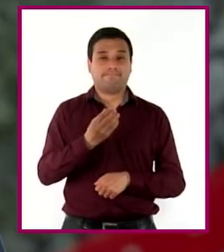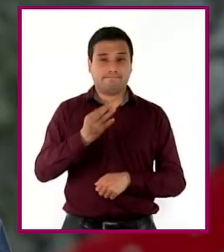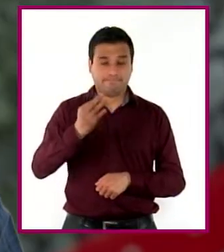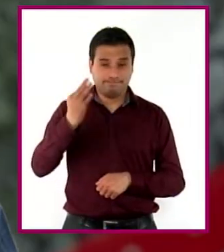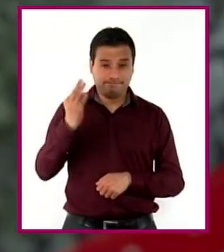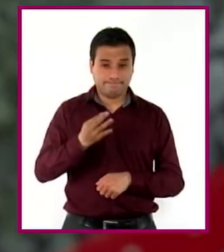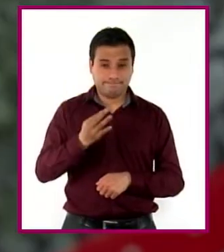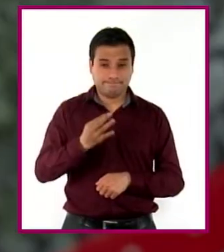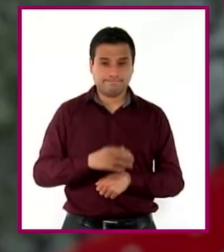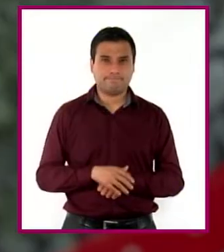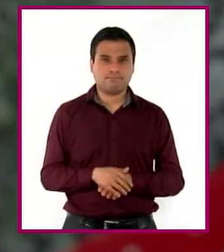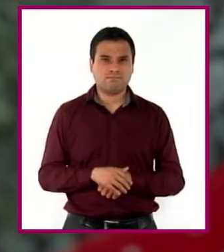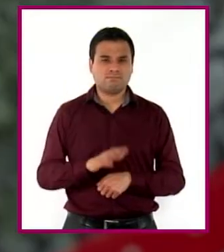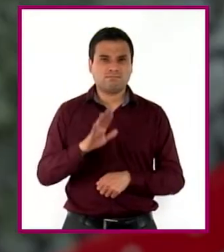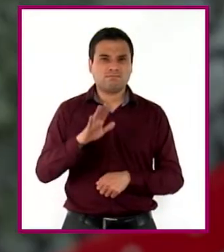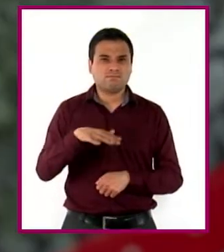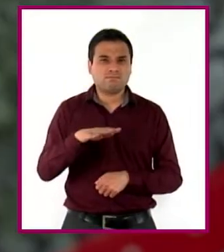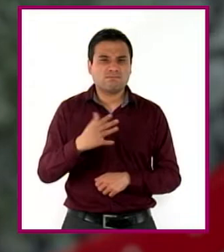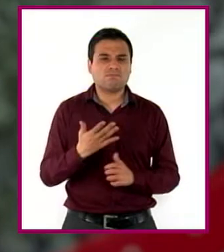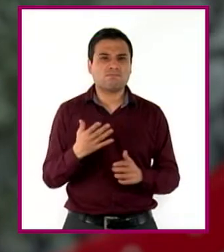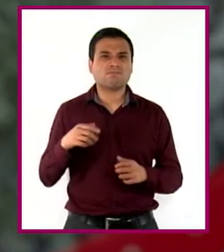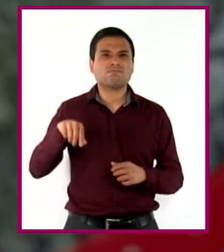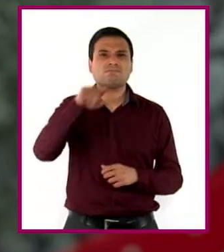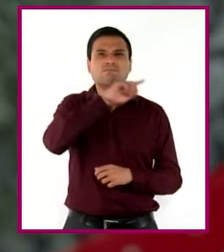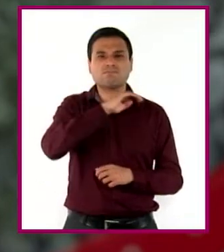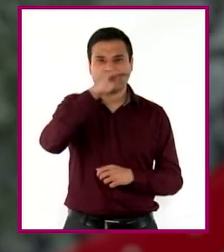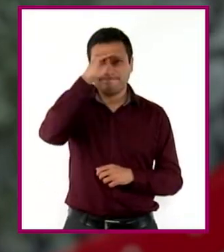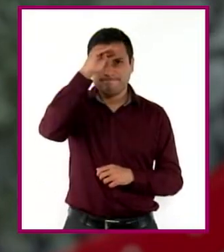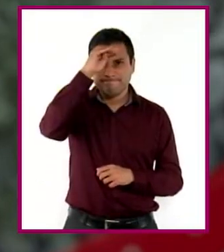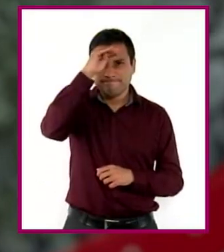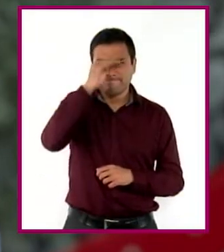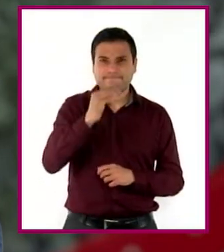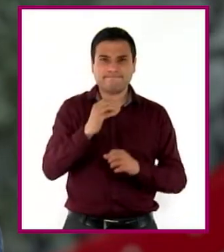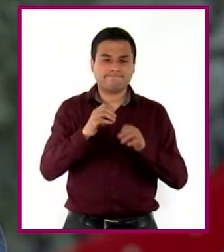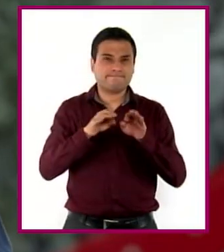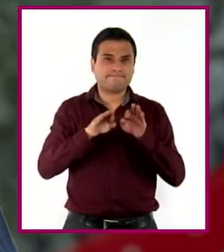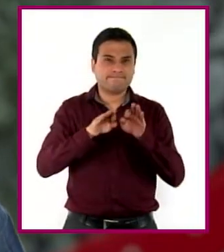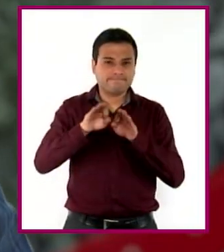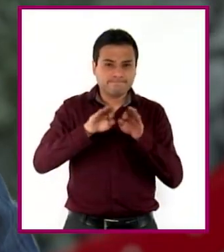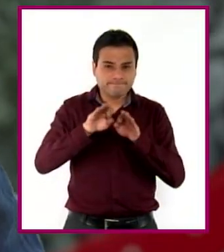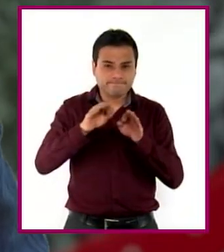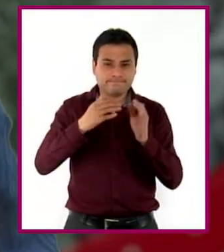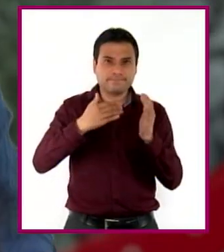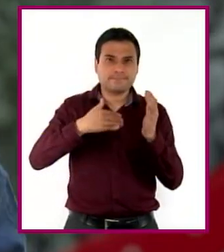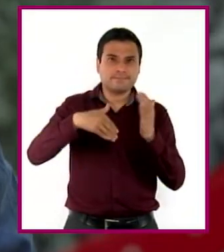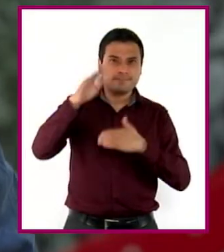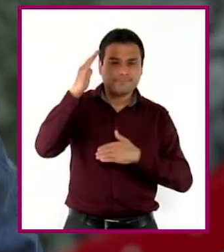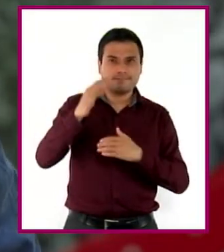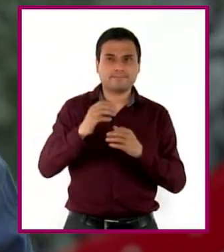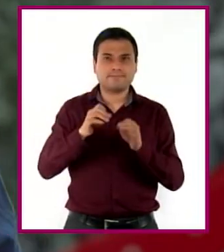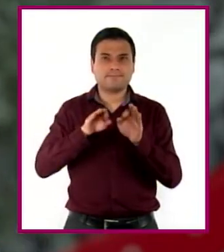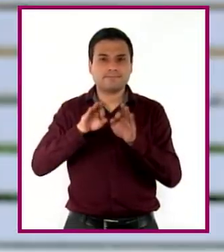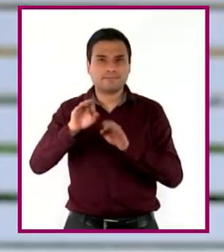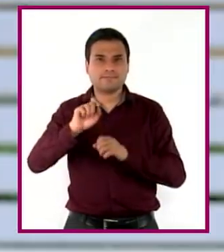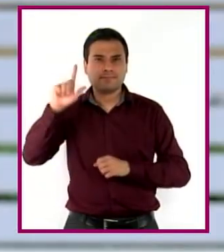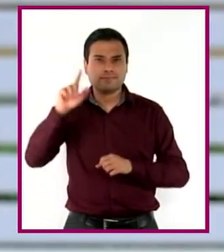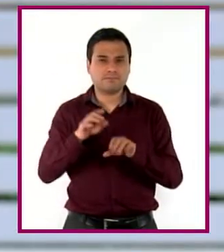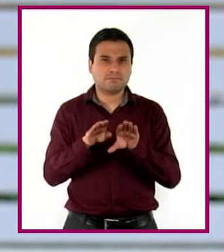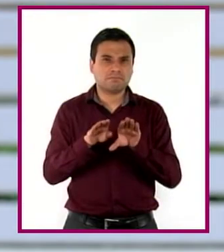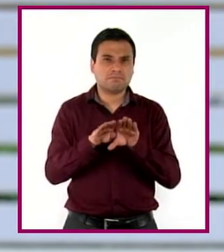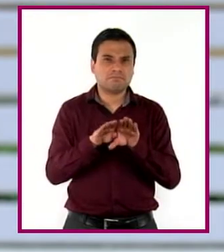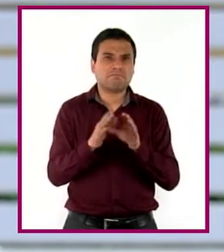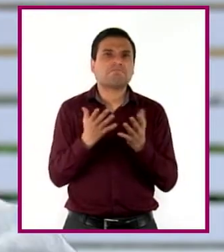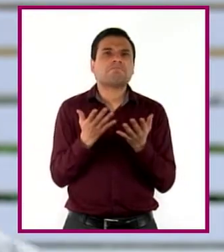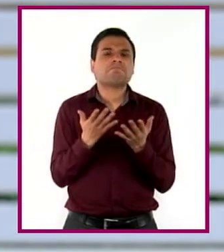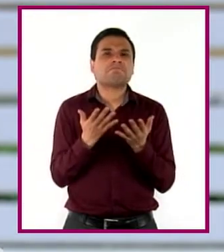Entonces, ¿qué relación piensan ustedes que tenga el éxito laboral y el desempeño profesional? Yo